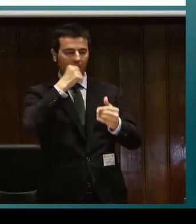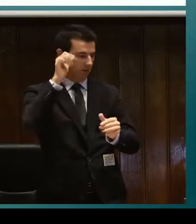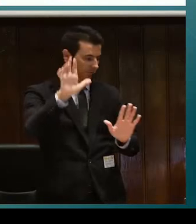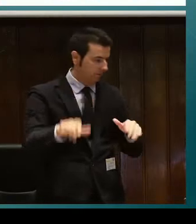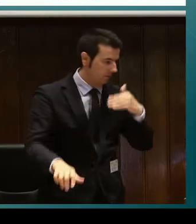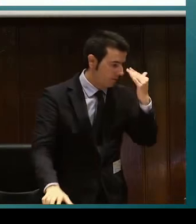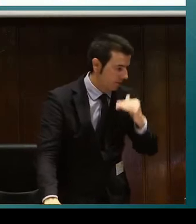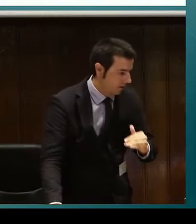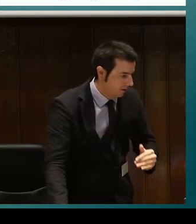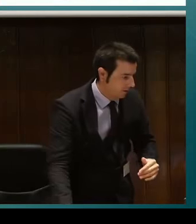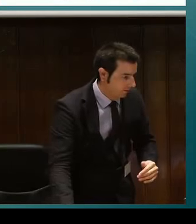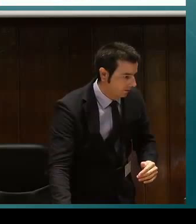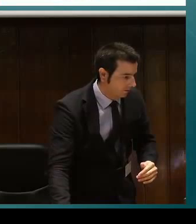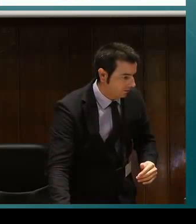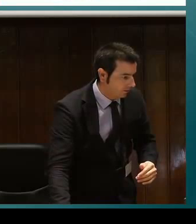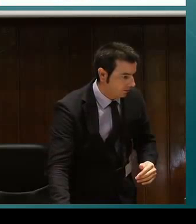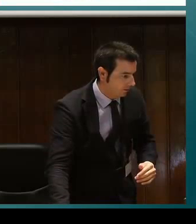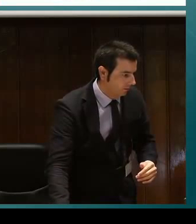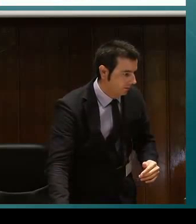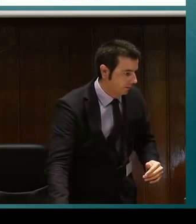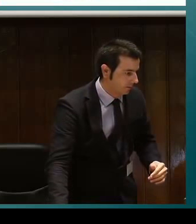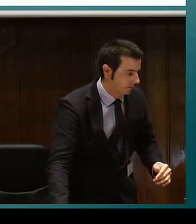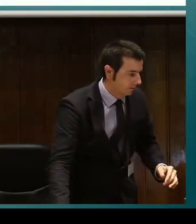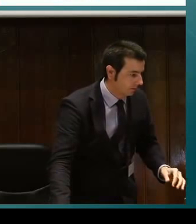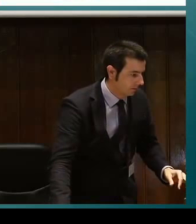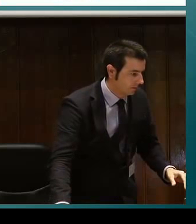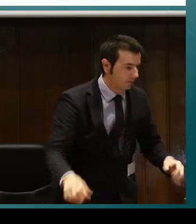comunicación mediante correo electrónico o en internet sea accesible.